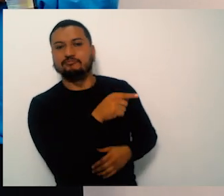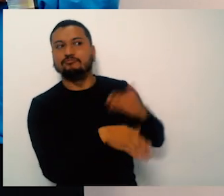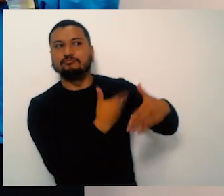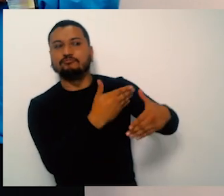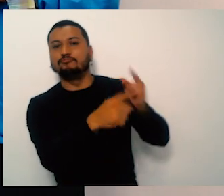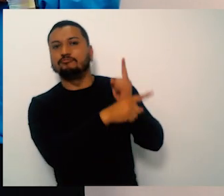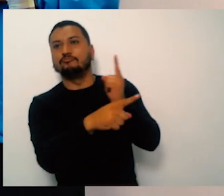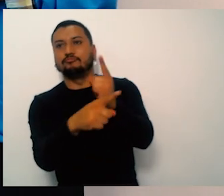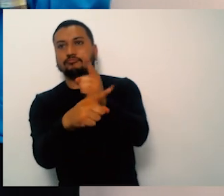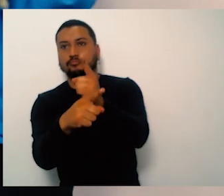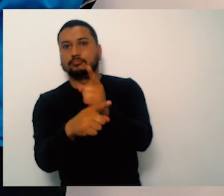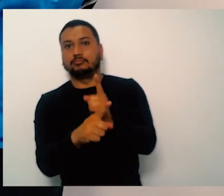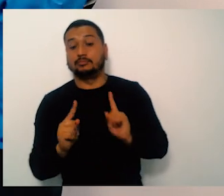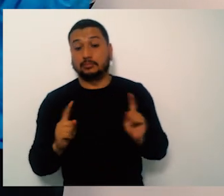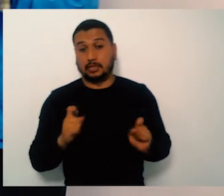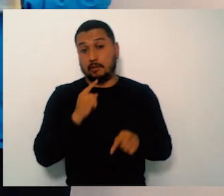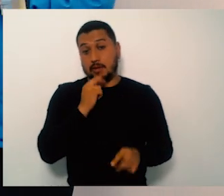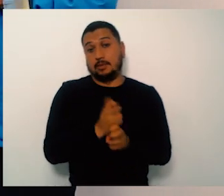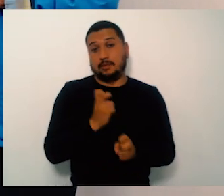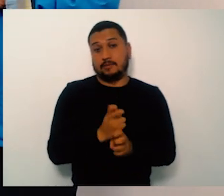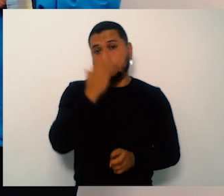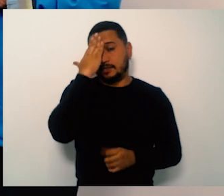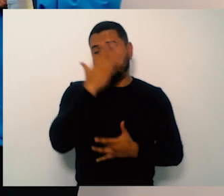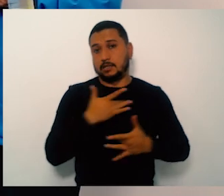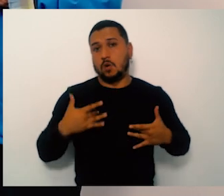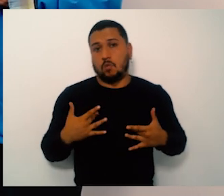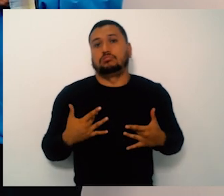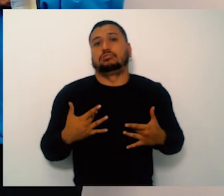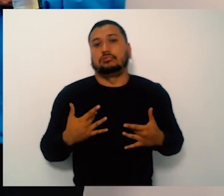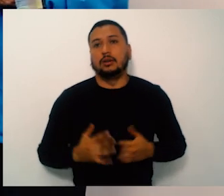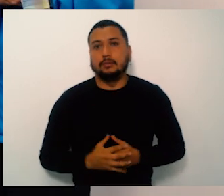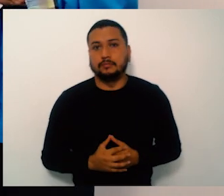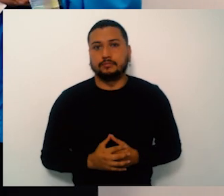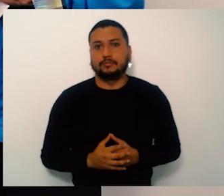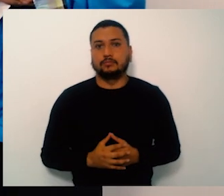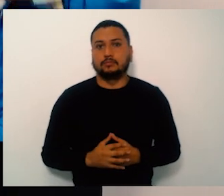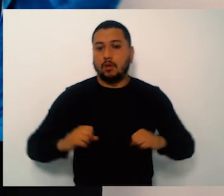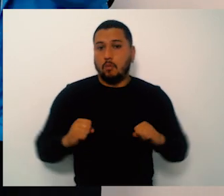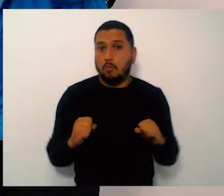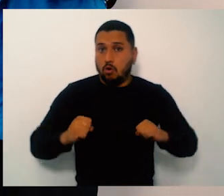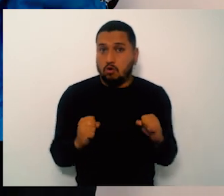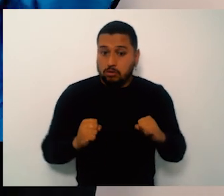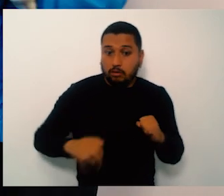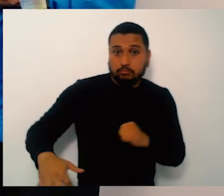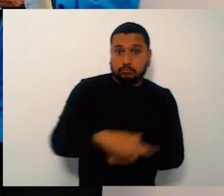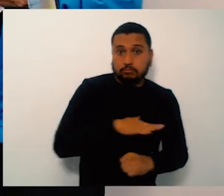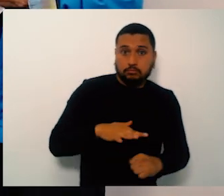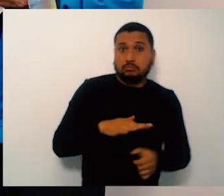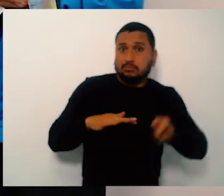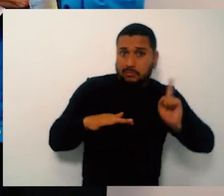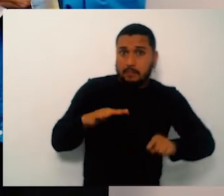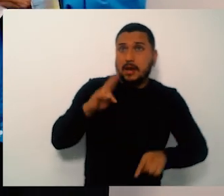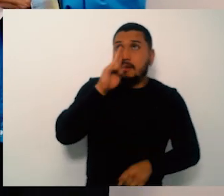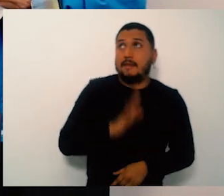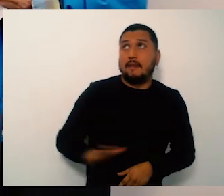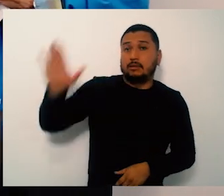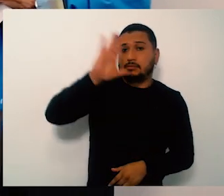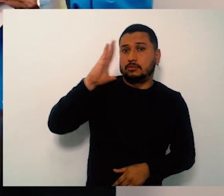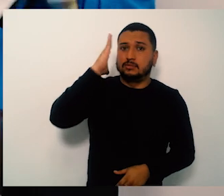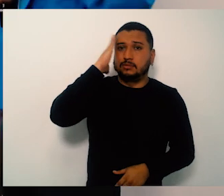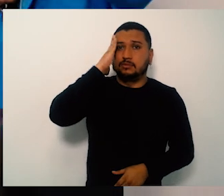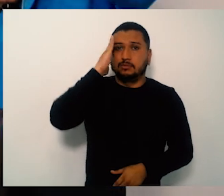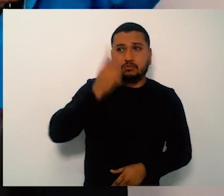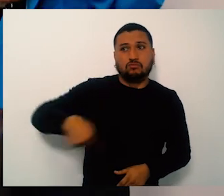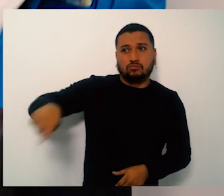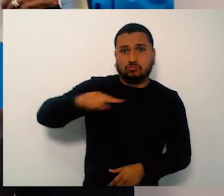usted nos puede ayudar. Y agradecerle inmensamente porque de verdad que qué día que tuve la oportunidad de